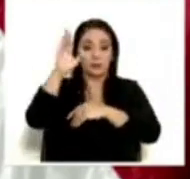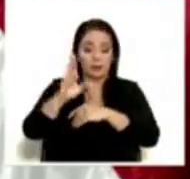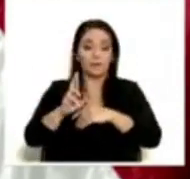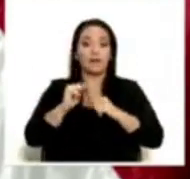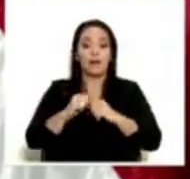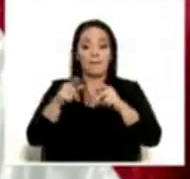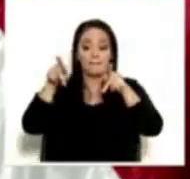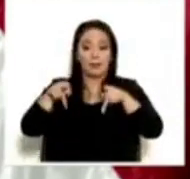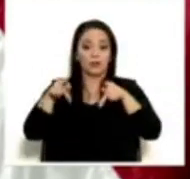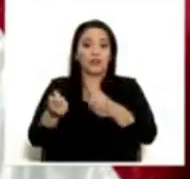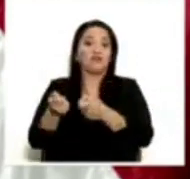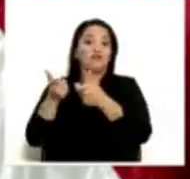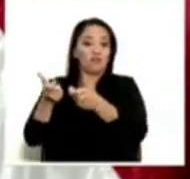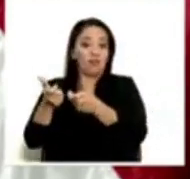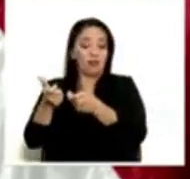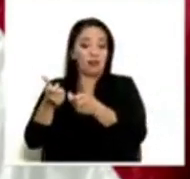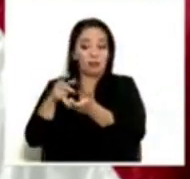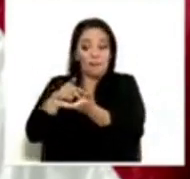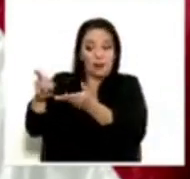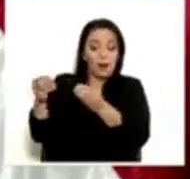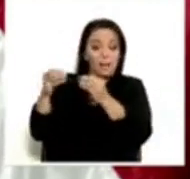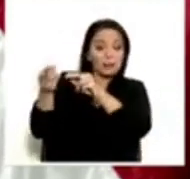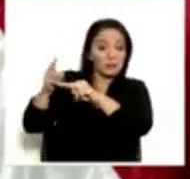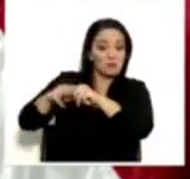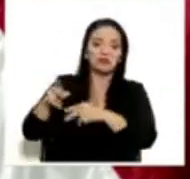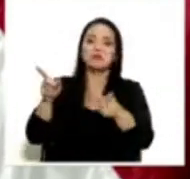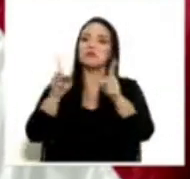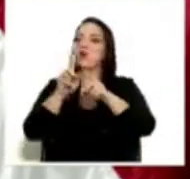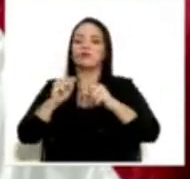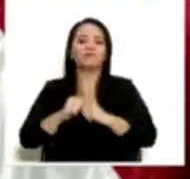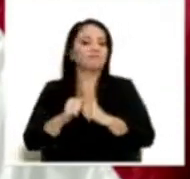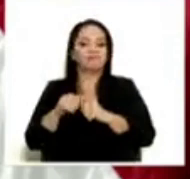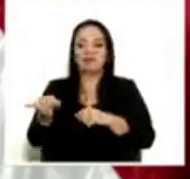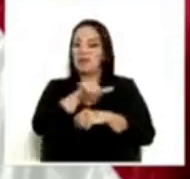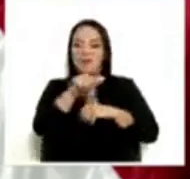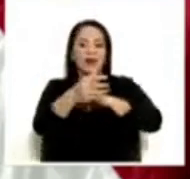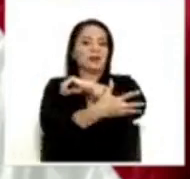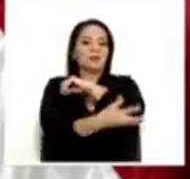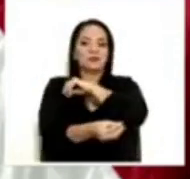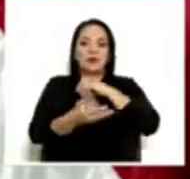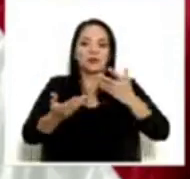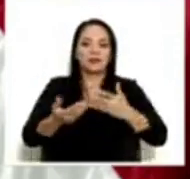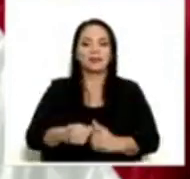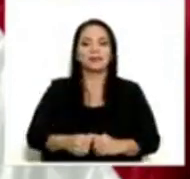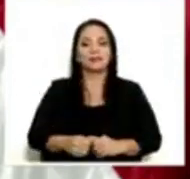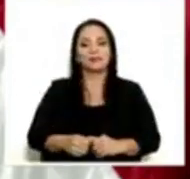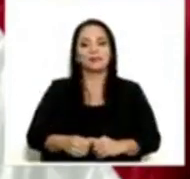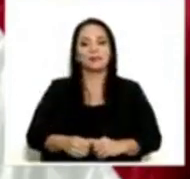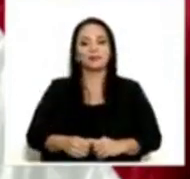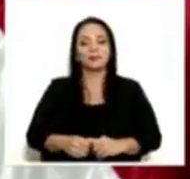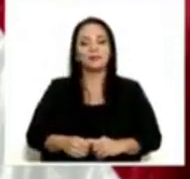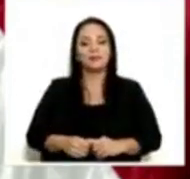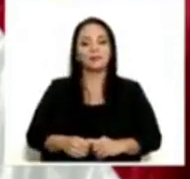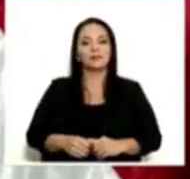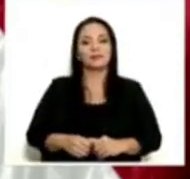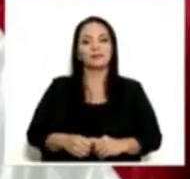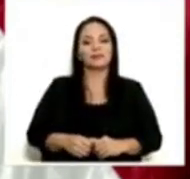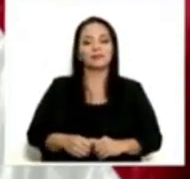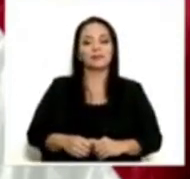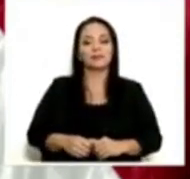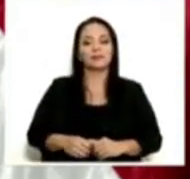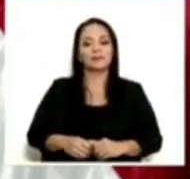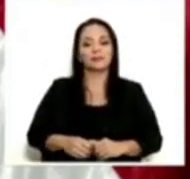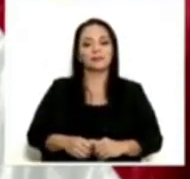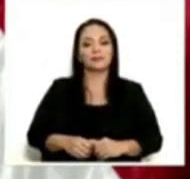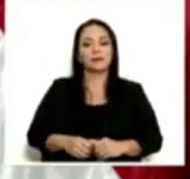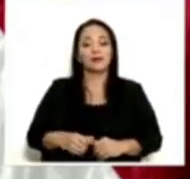más no pagan más en términos proporcionales. Y, sin embargo, lo que yo creí que iba a